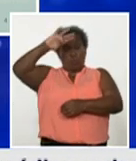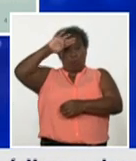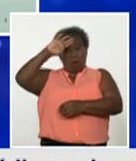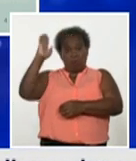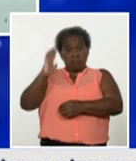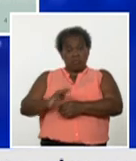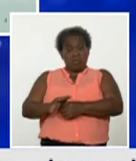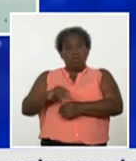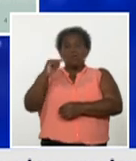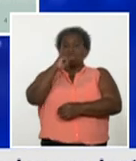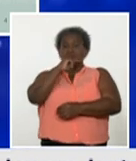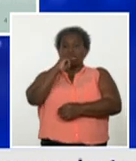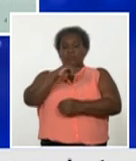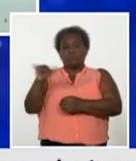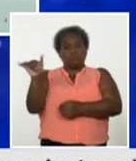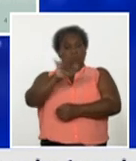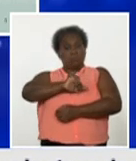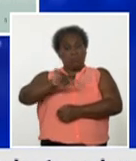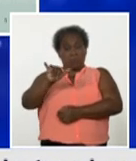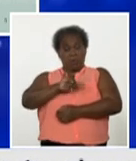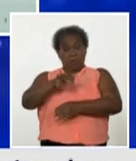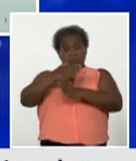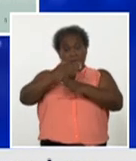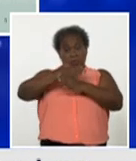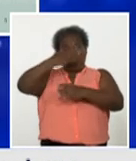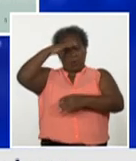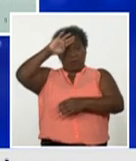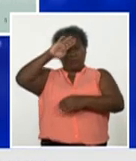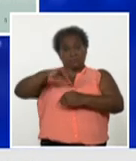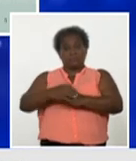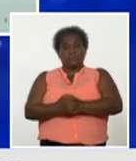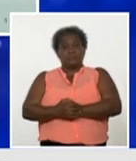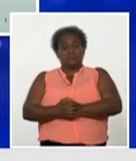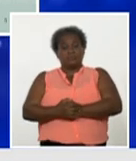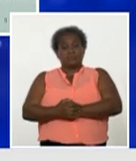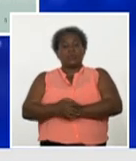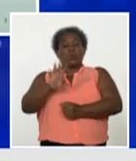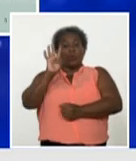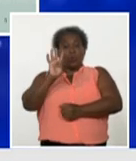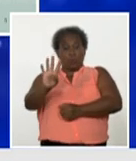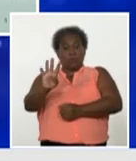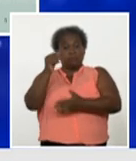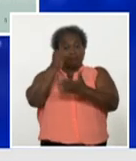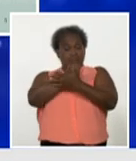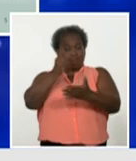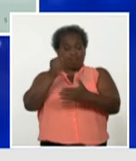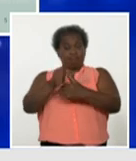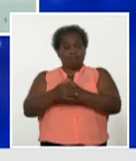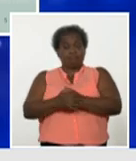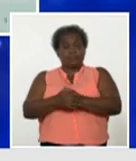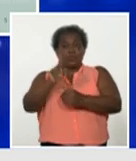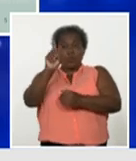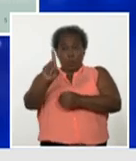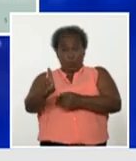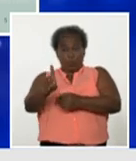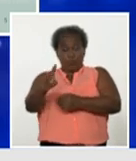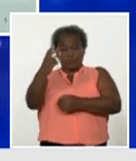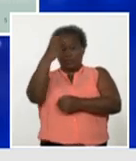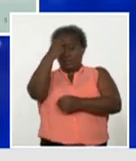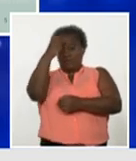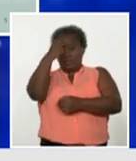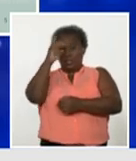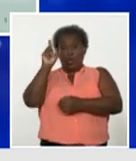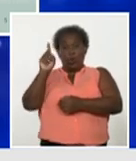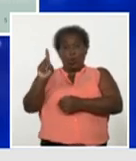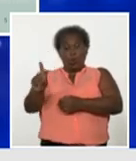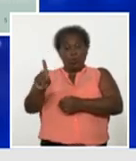de Rusia. Igualmente en Santiago de Cuba los cuatro casos confirmados uno de Tercer Frente uno de San